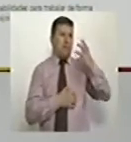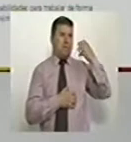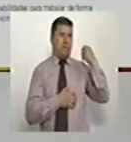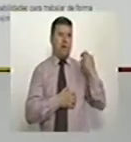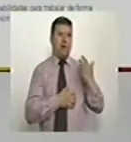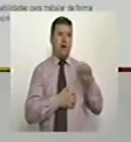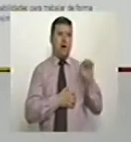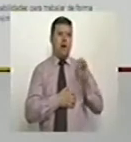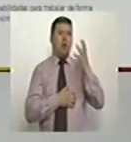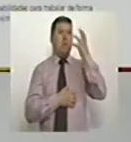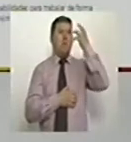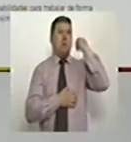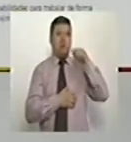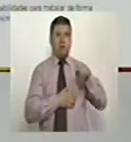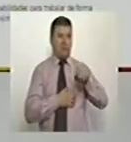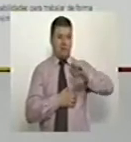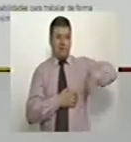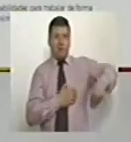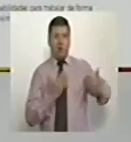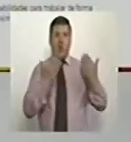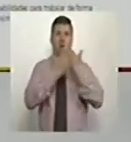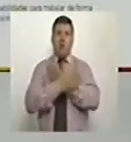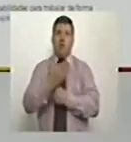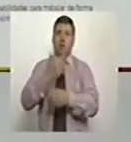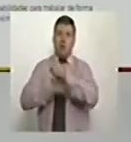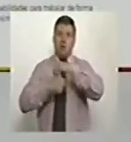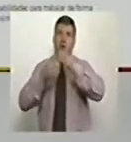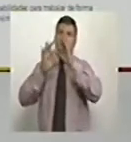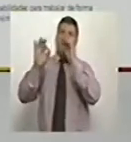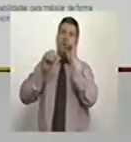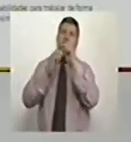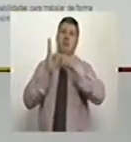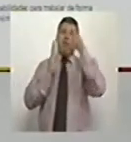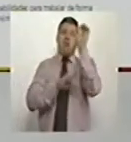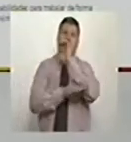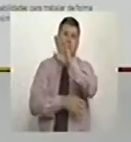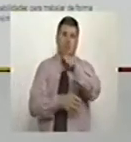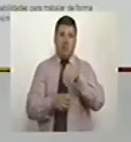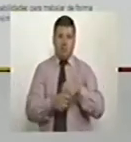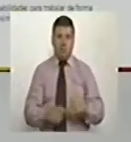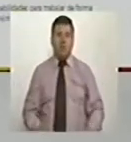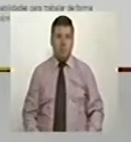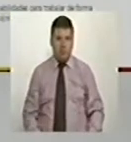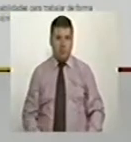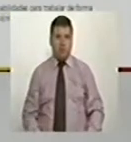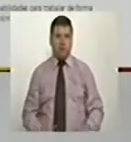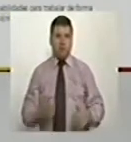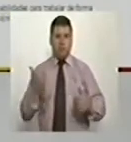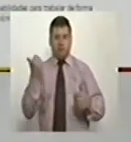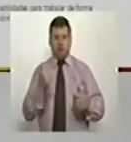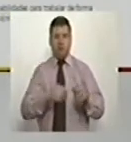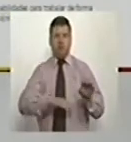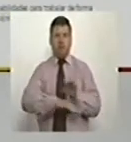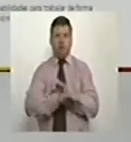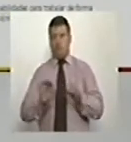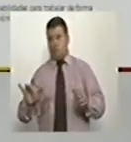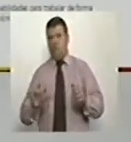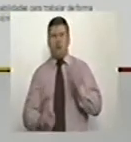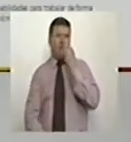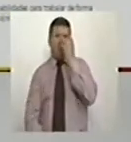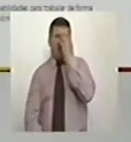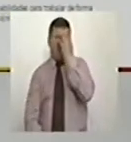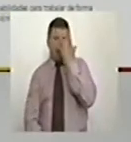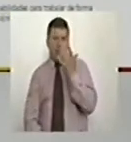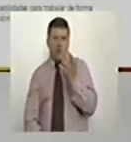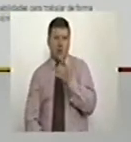wheelies o del carro. Ya hay otros sistemas importantes de tecnología, como es la inyección, el computador. ¿Por qué no